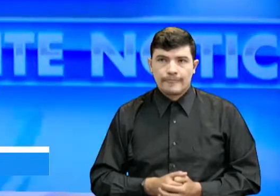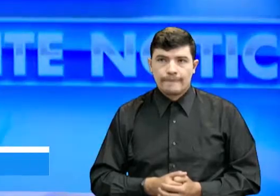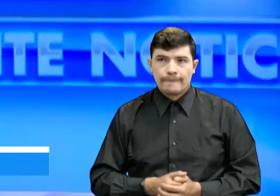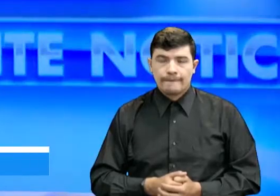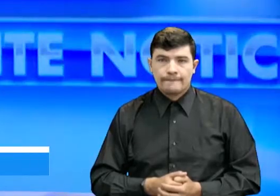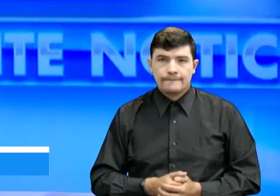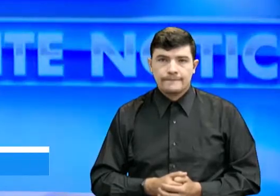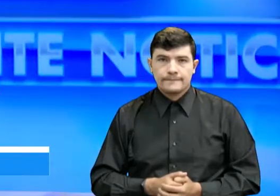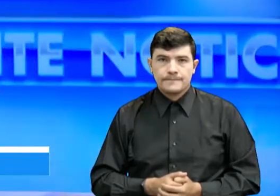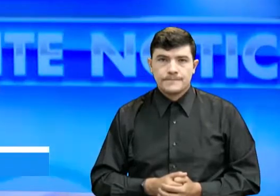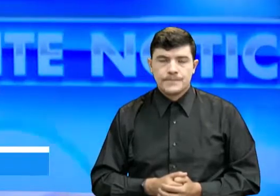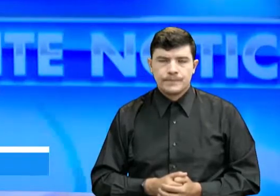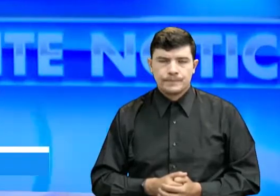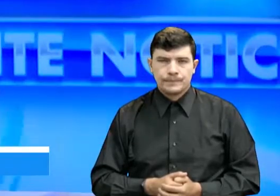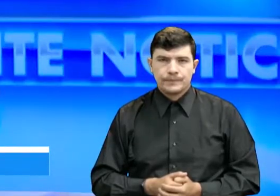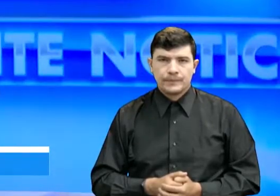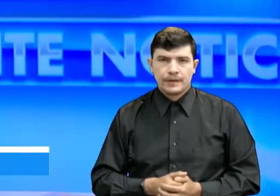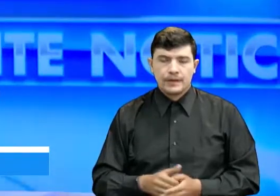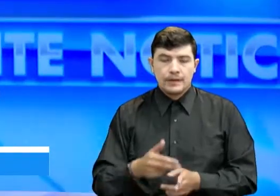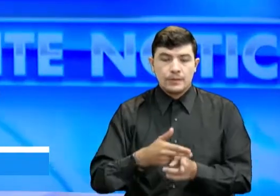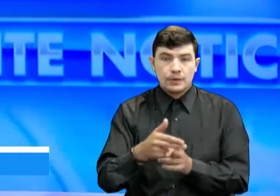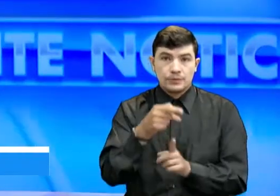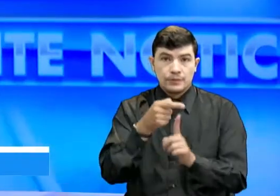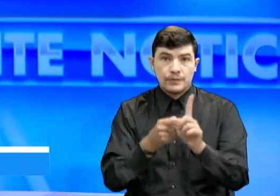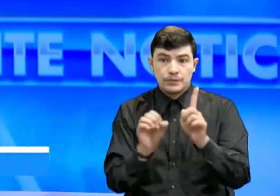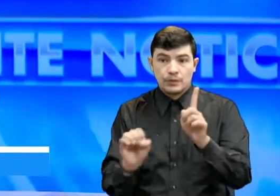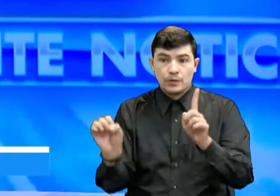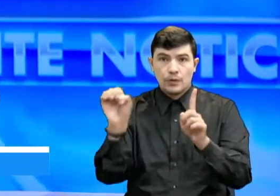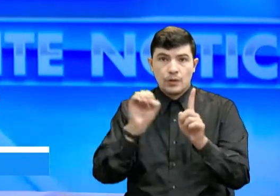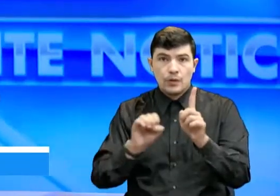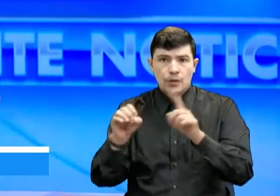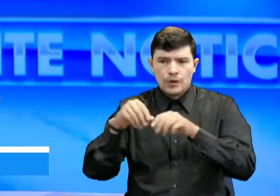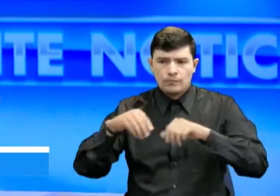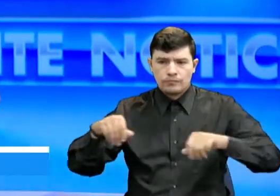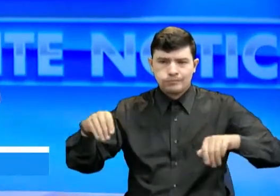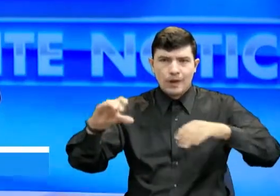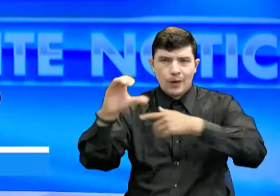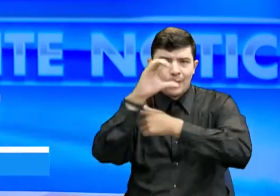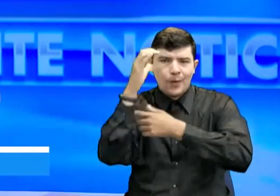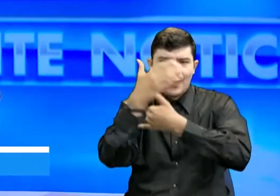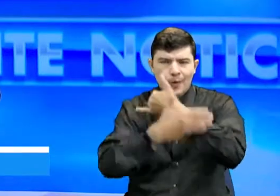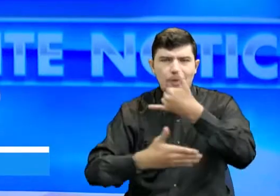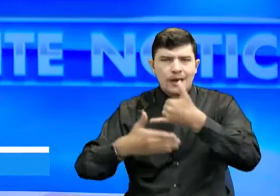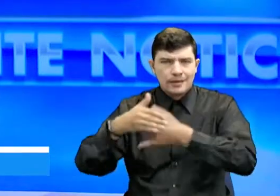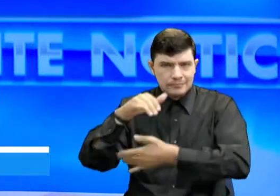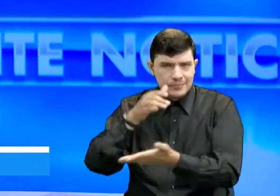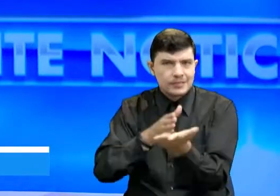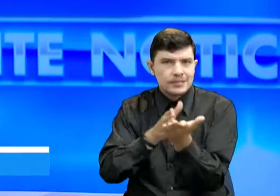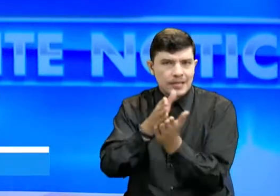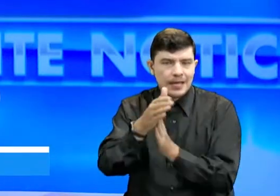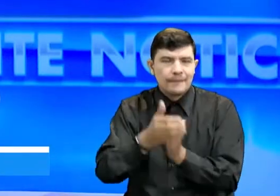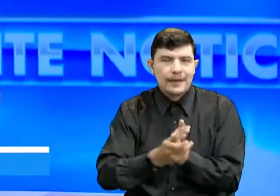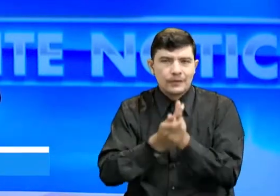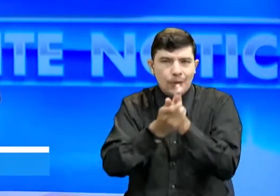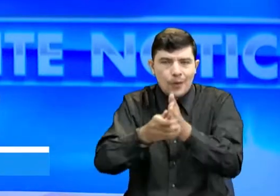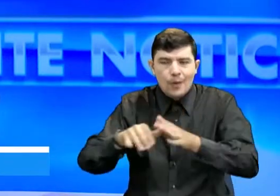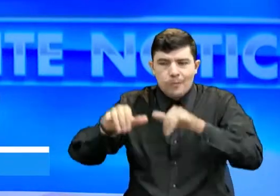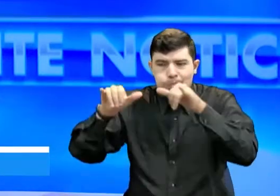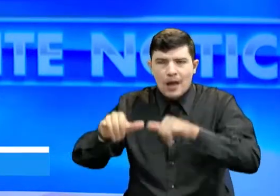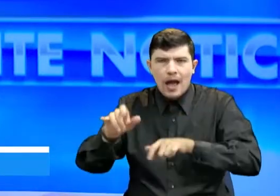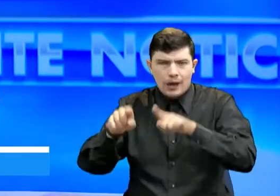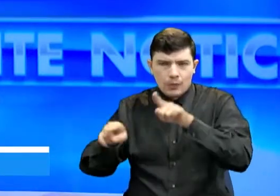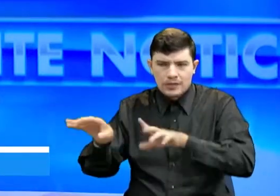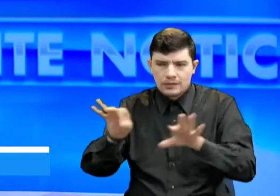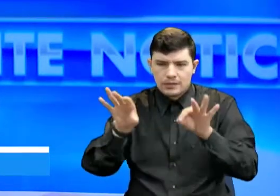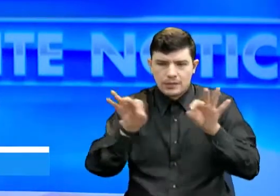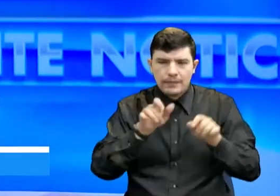Y durante el mes de octubre el territorio colombiano seguirá bajo el modelo de aislamiento selectivo. Aquí los detalles de las declaraciones de las últimas